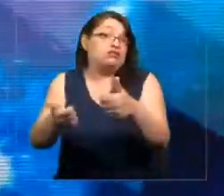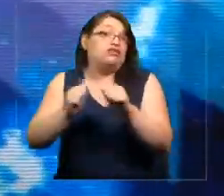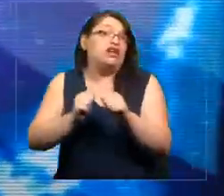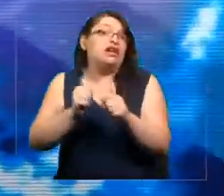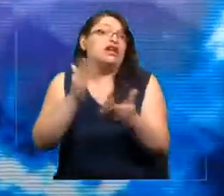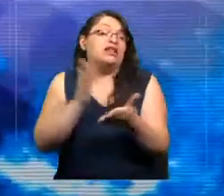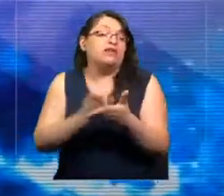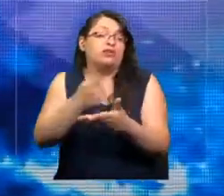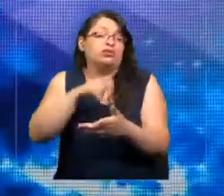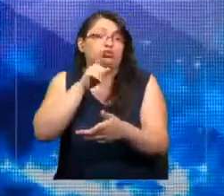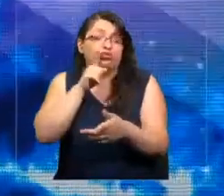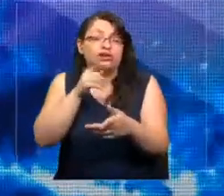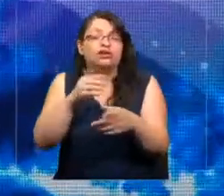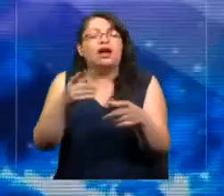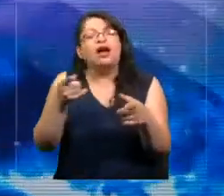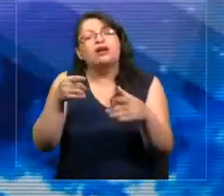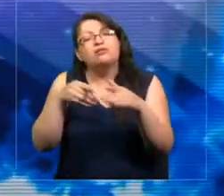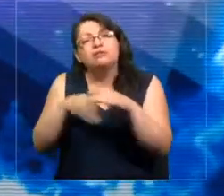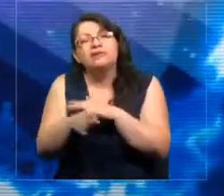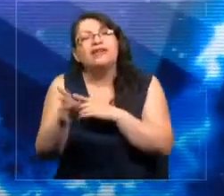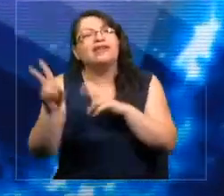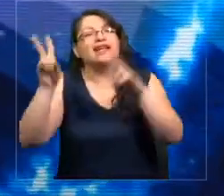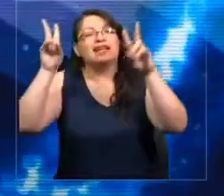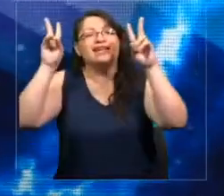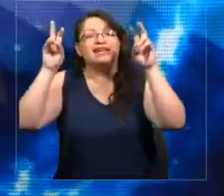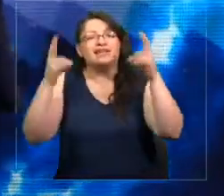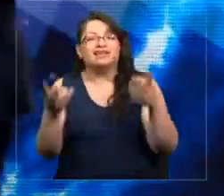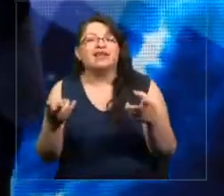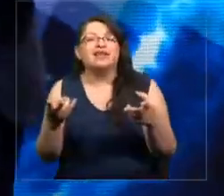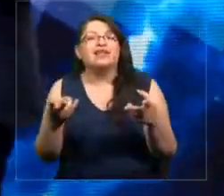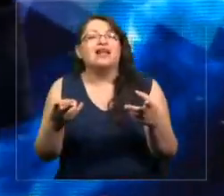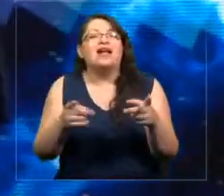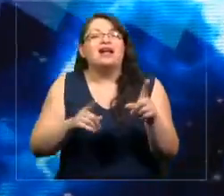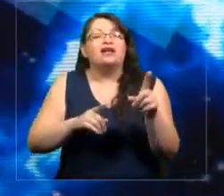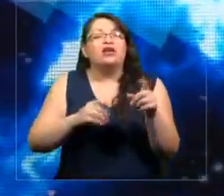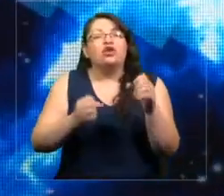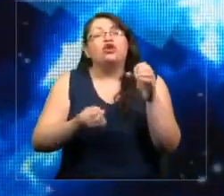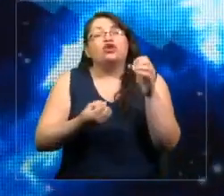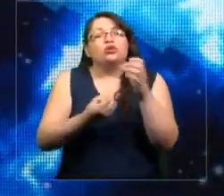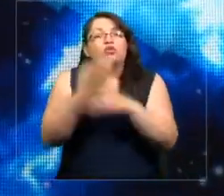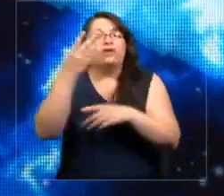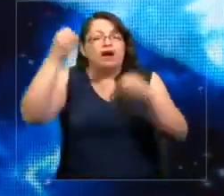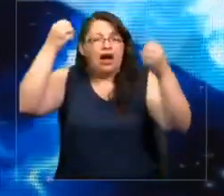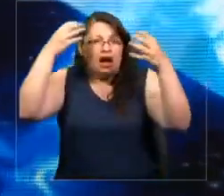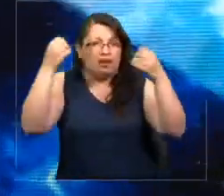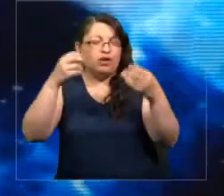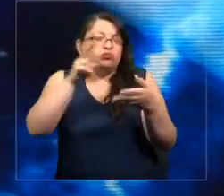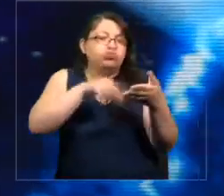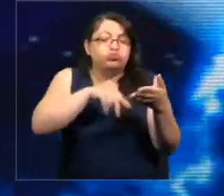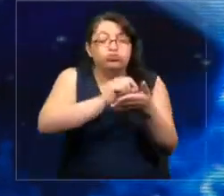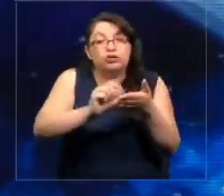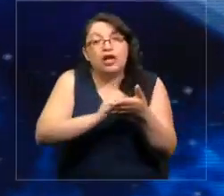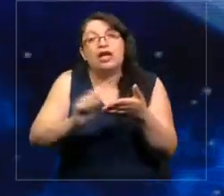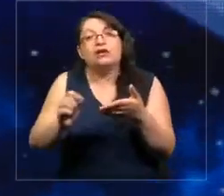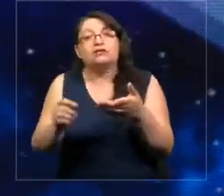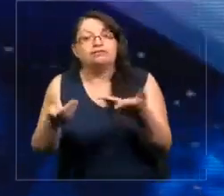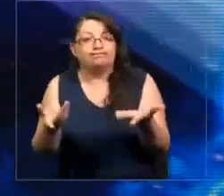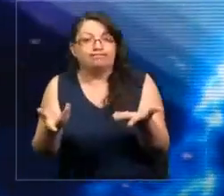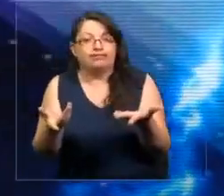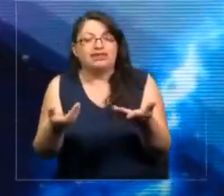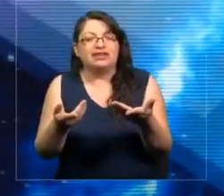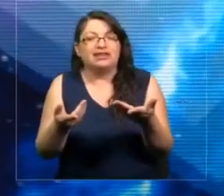en la agenda. Vamos a entrar un poco en esta idea de los nuevos alfabetismos y los nuevos analfabetismos. Y algo que nos